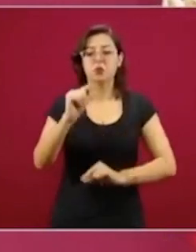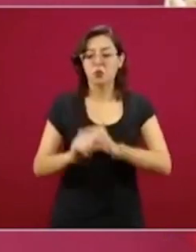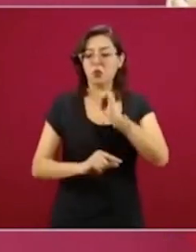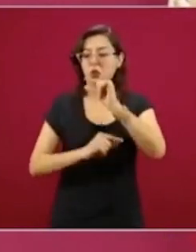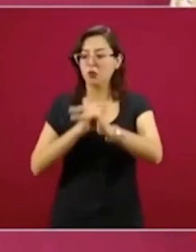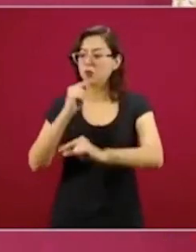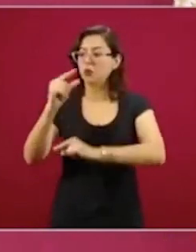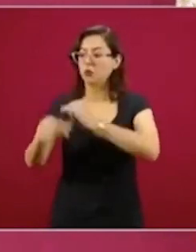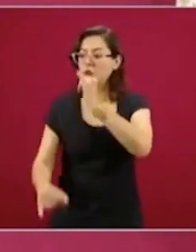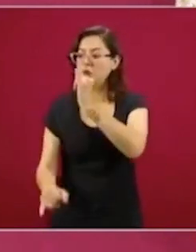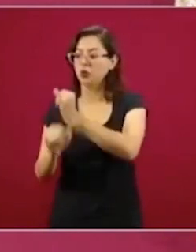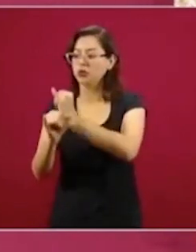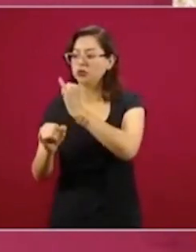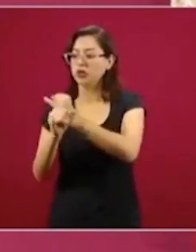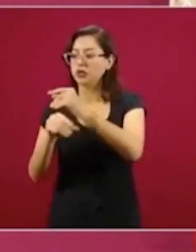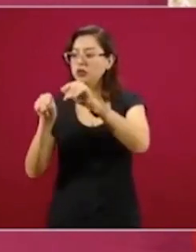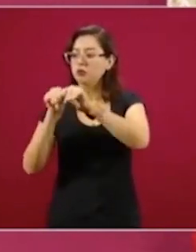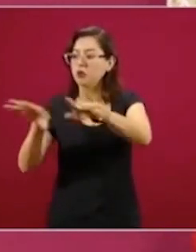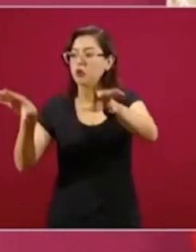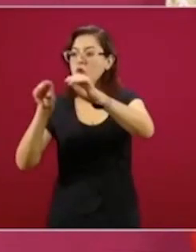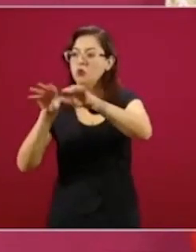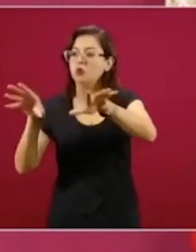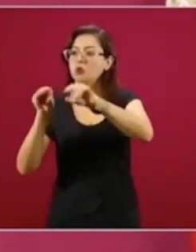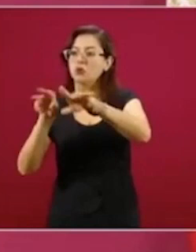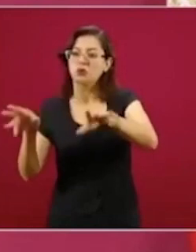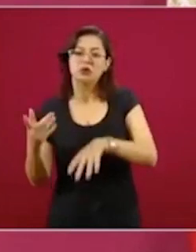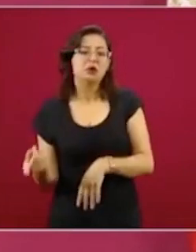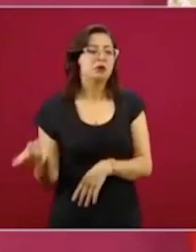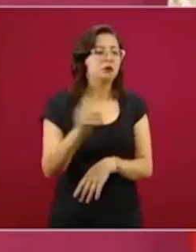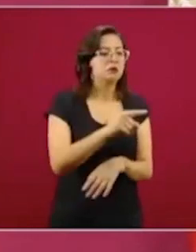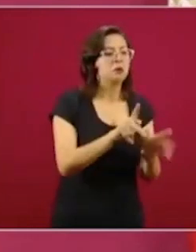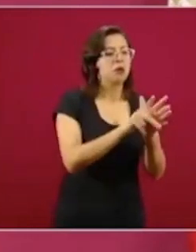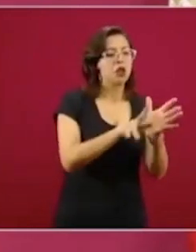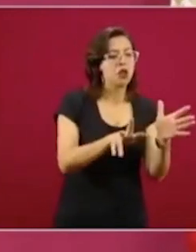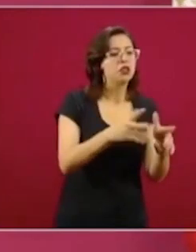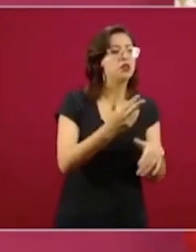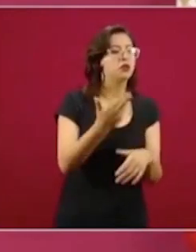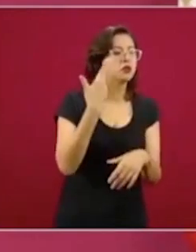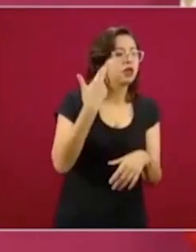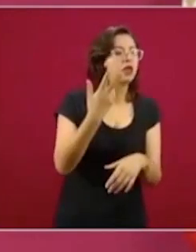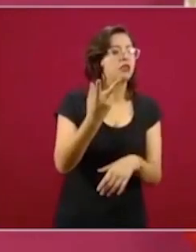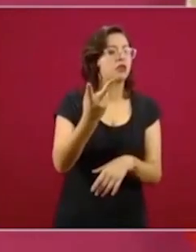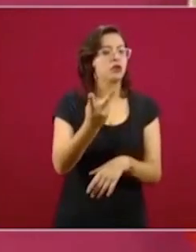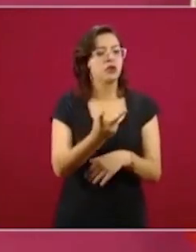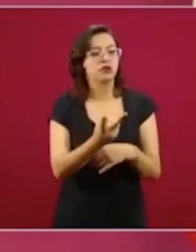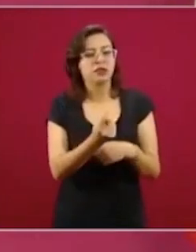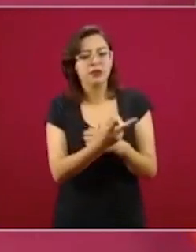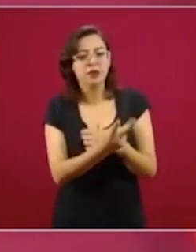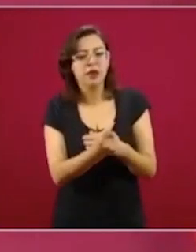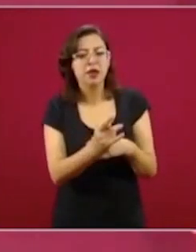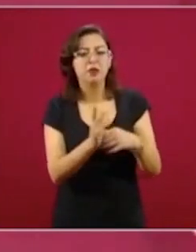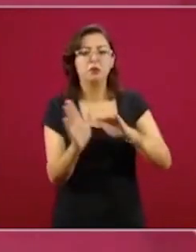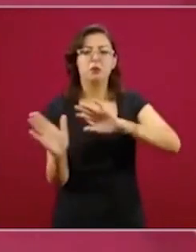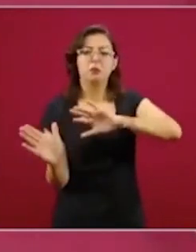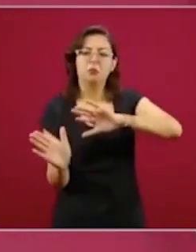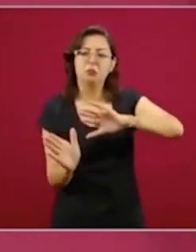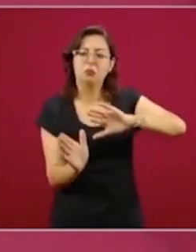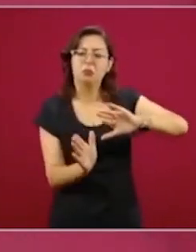a los medios convencionales de información. Entonces,